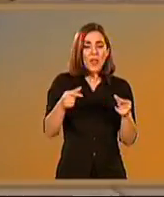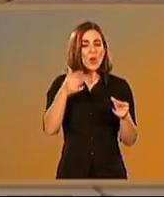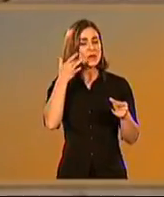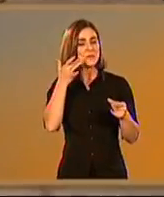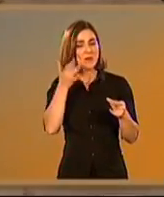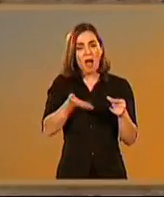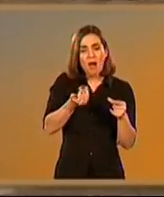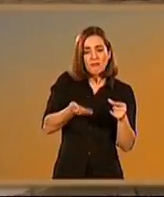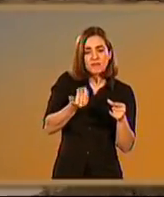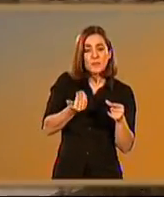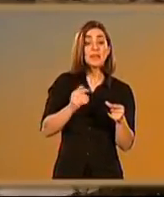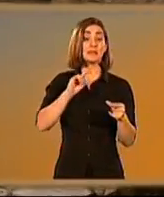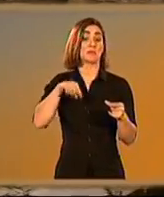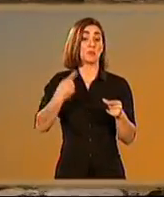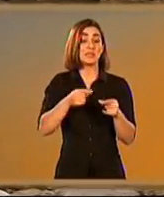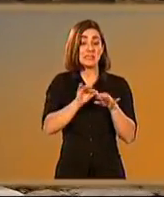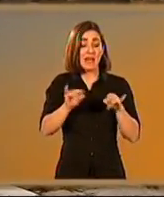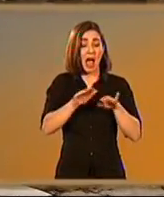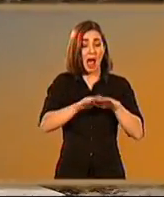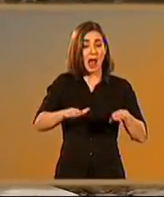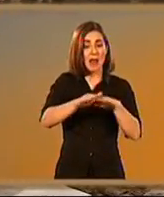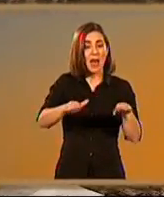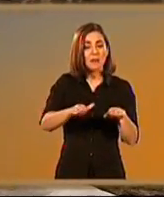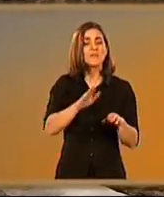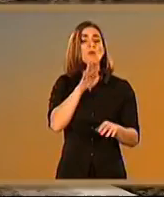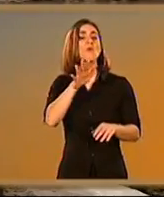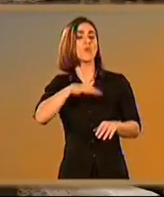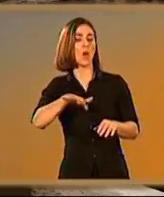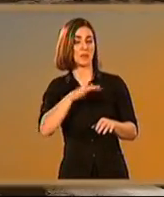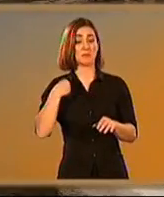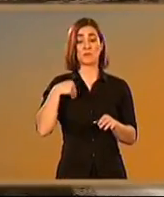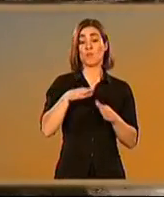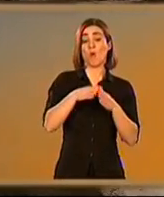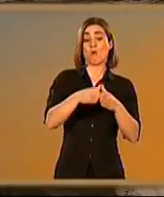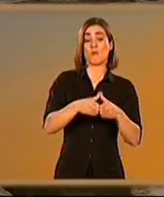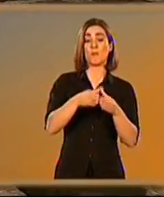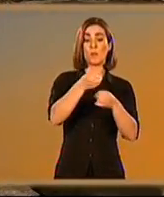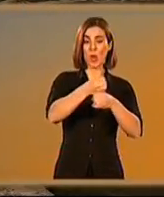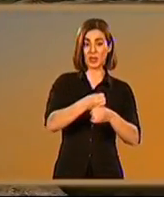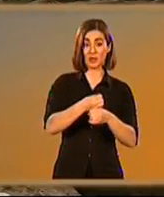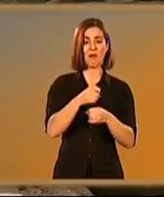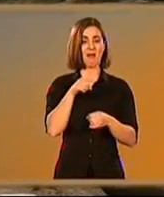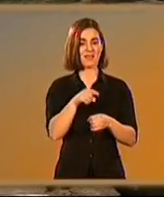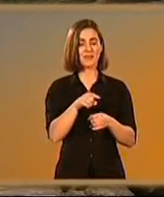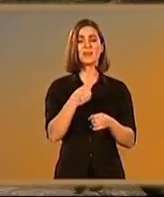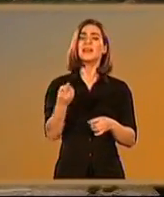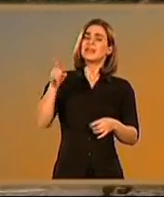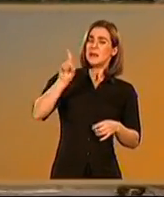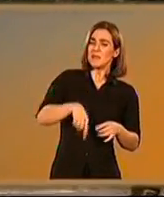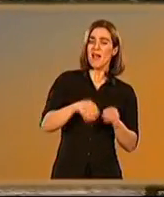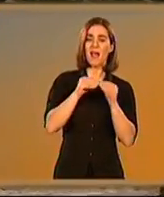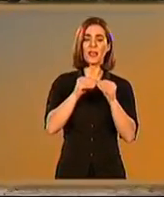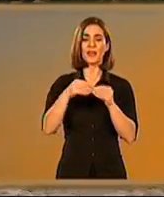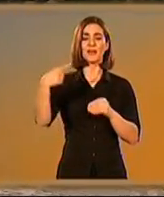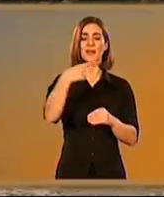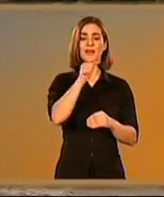era limpiado y salado en fábricas situadas en los lugares de desembarco. A la salazón se le unía la elaboración